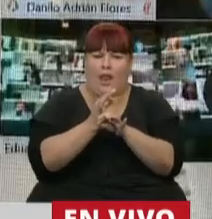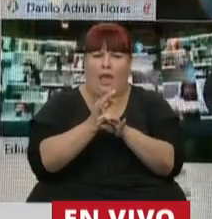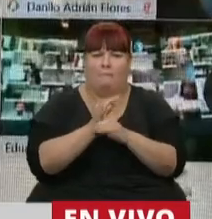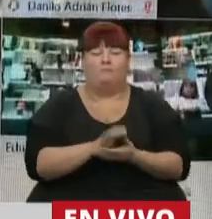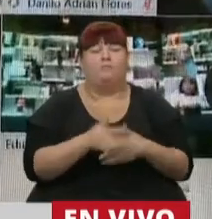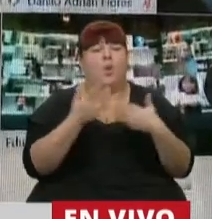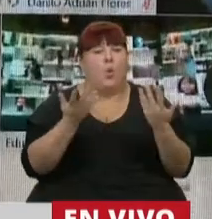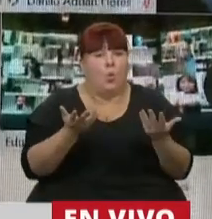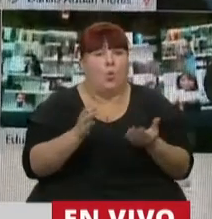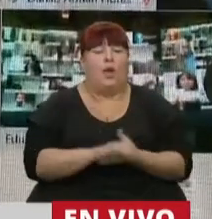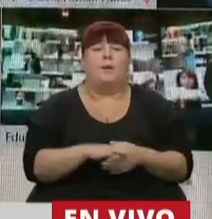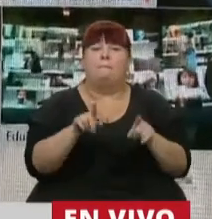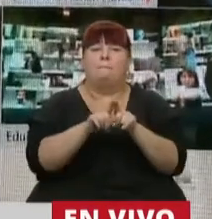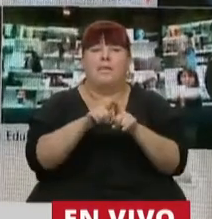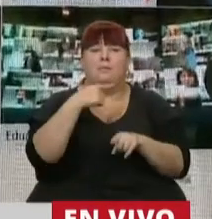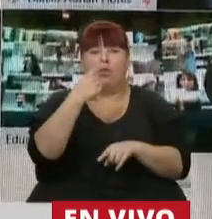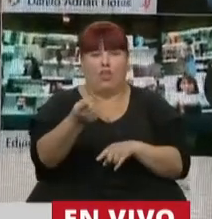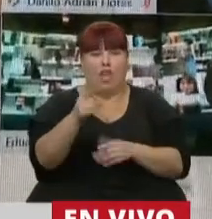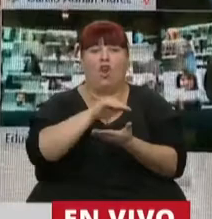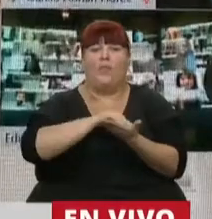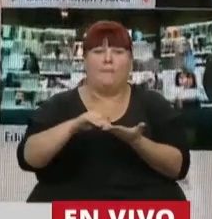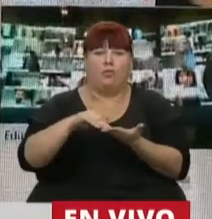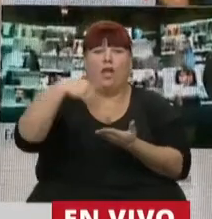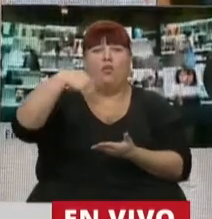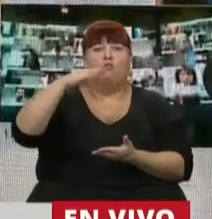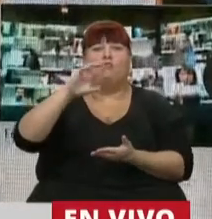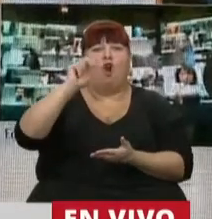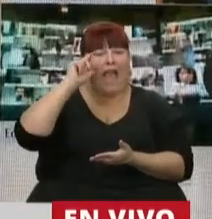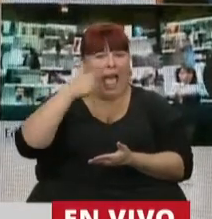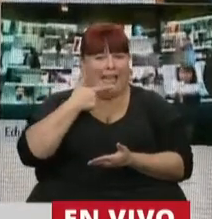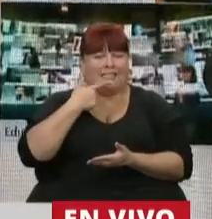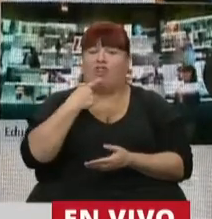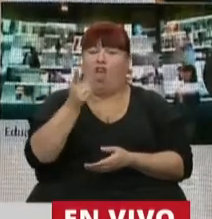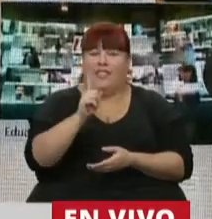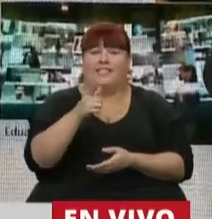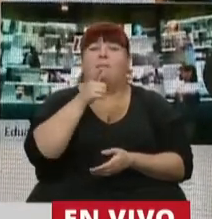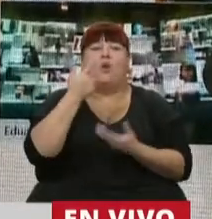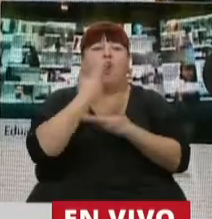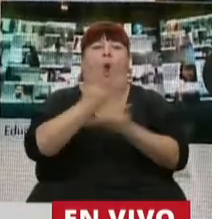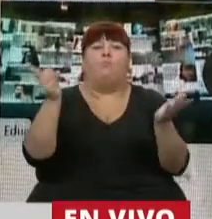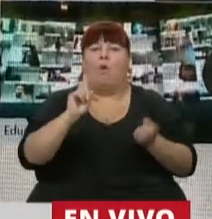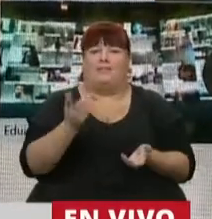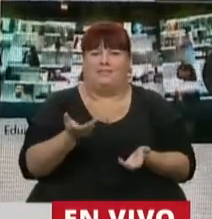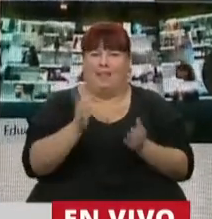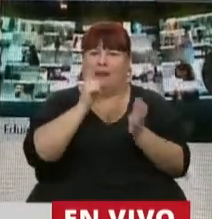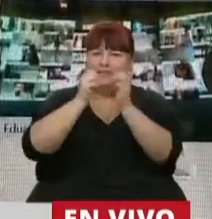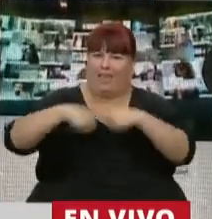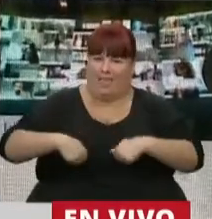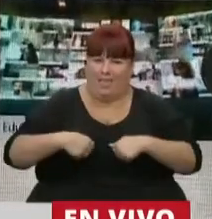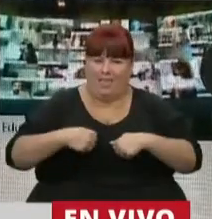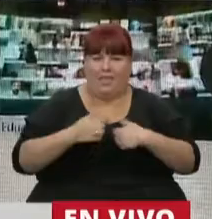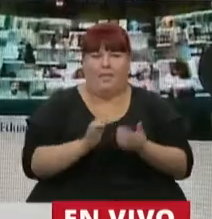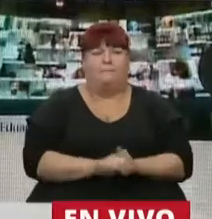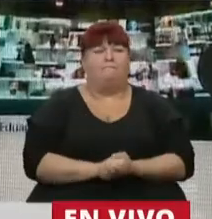Y bueno, tal como lo dijo la diputada Morales, lo que no se nombra no se visibiliza. Entonces,